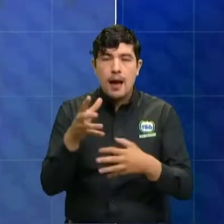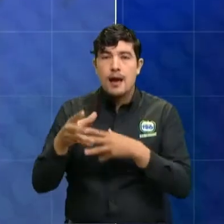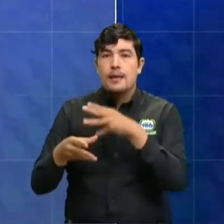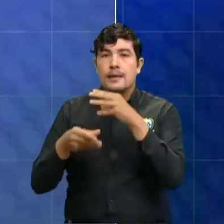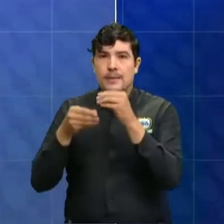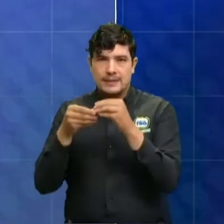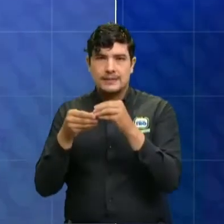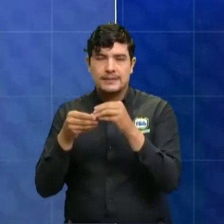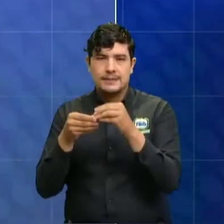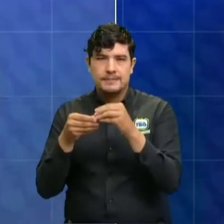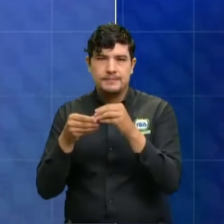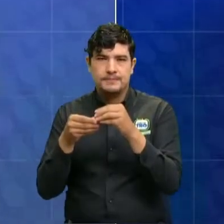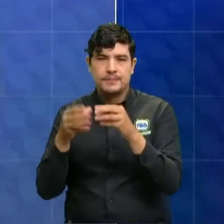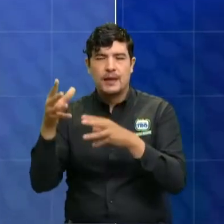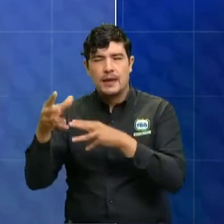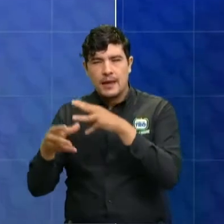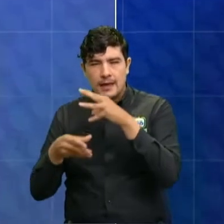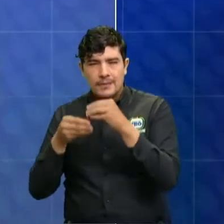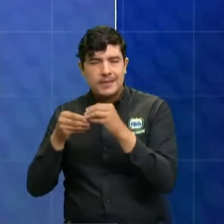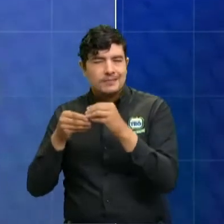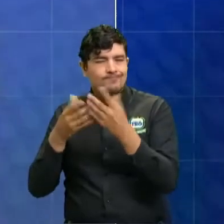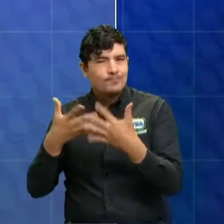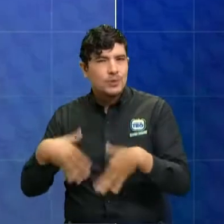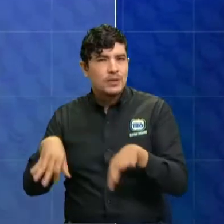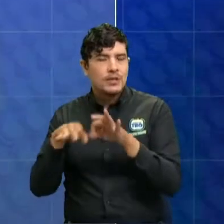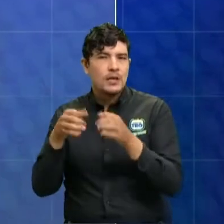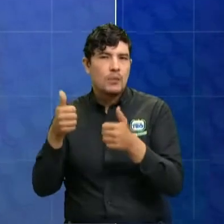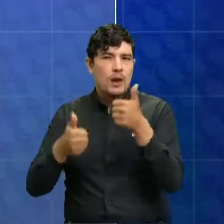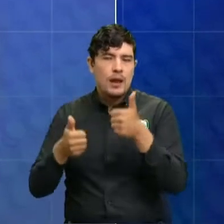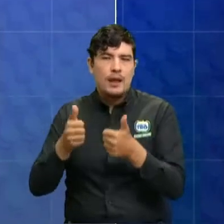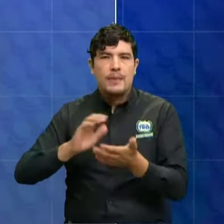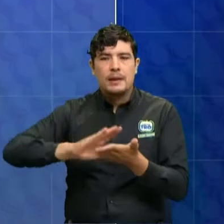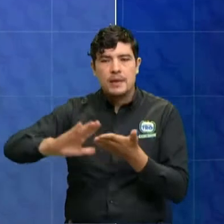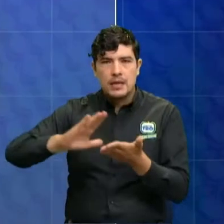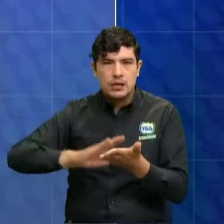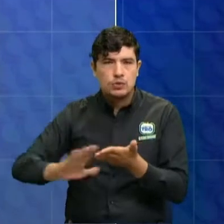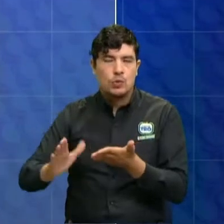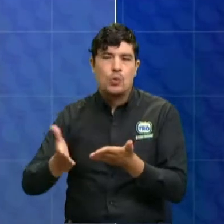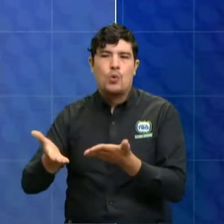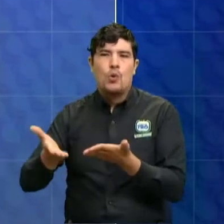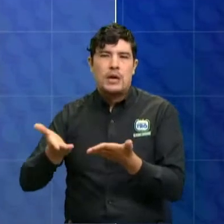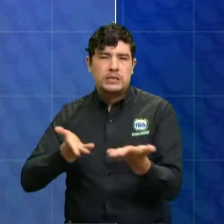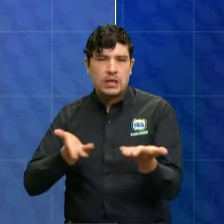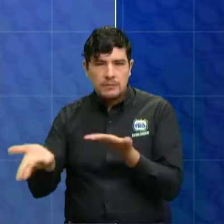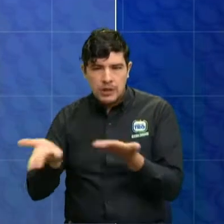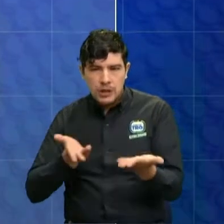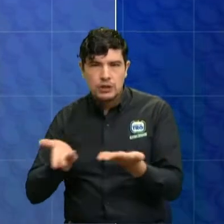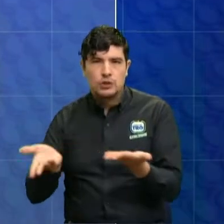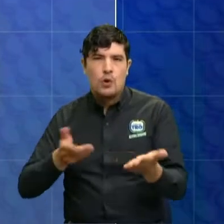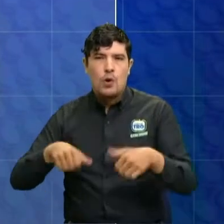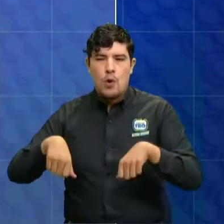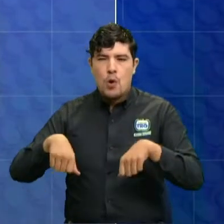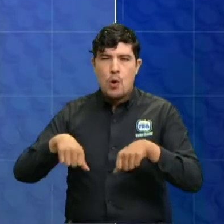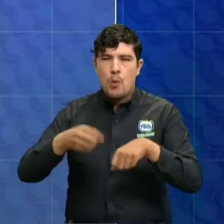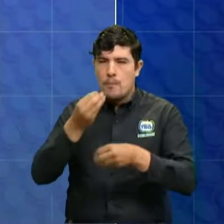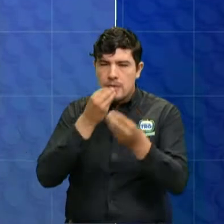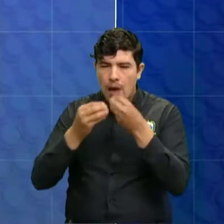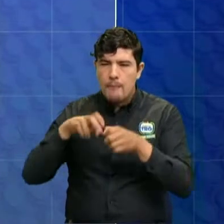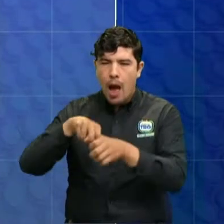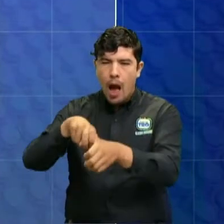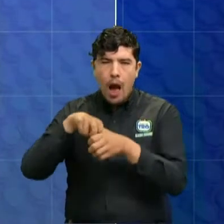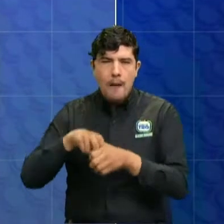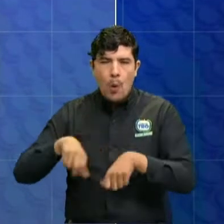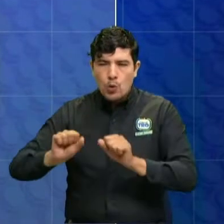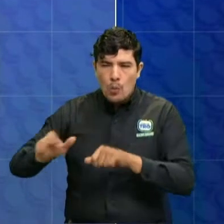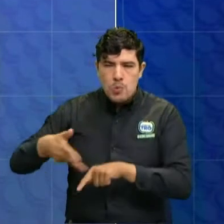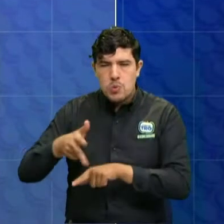importante y para favorecer el comercio pues se permitirán los servicios domiciliarios. También se ha considerado por parte de todas